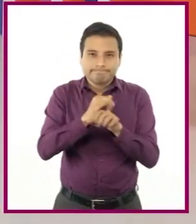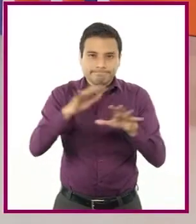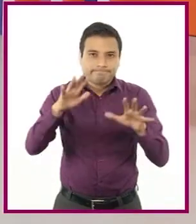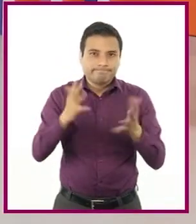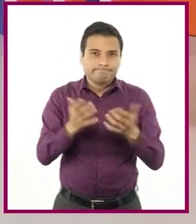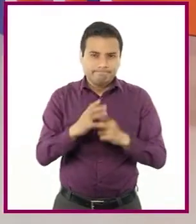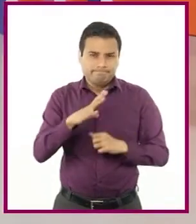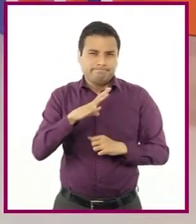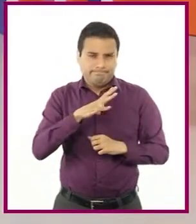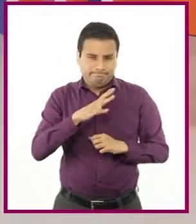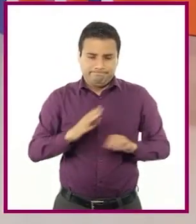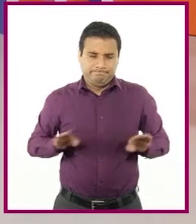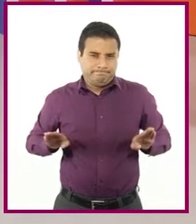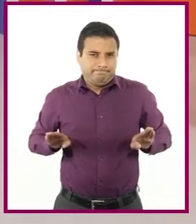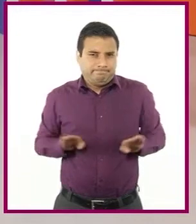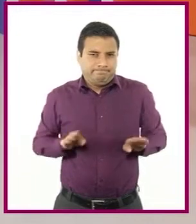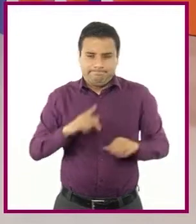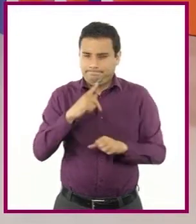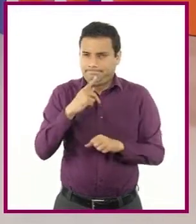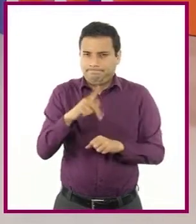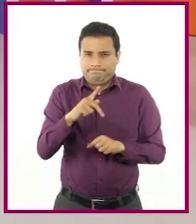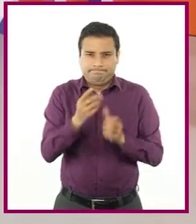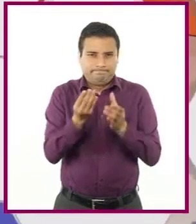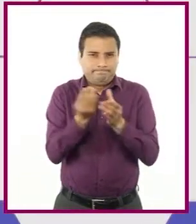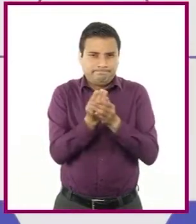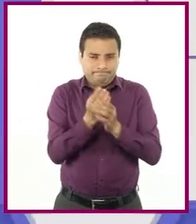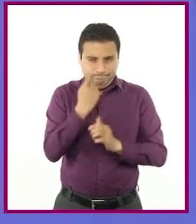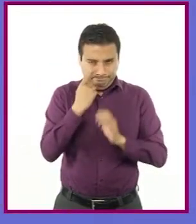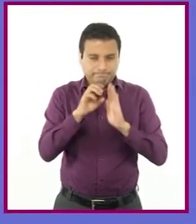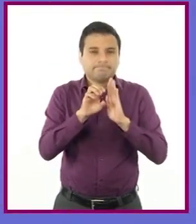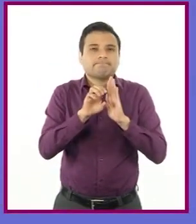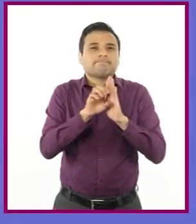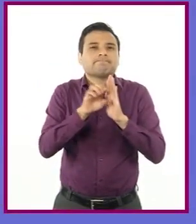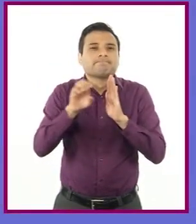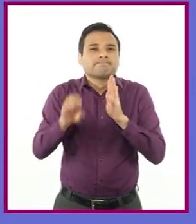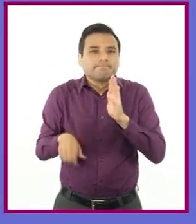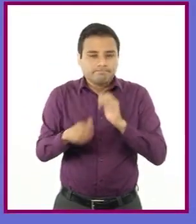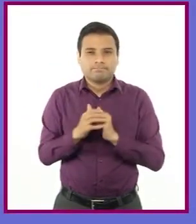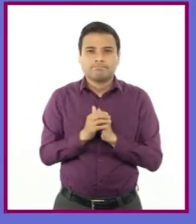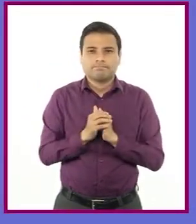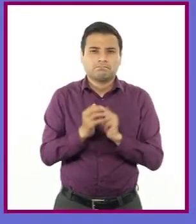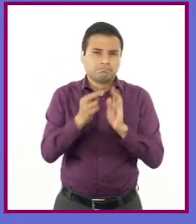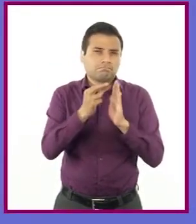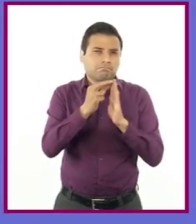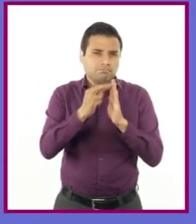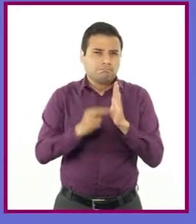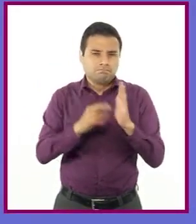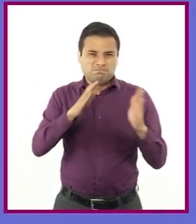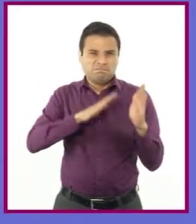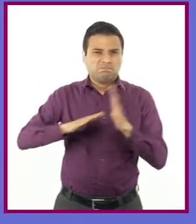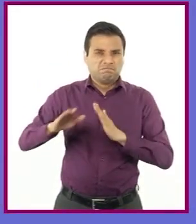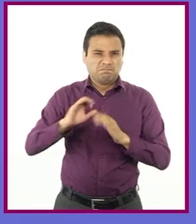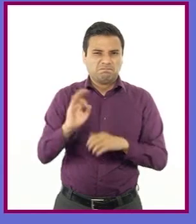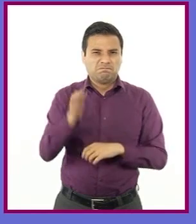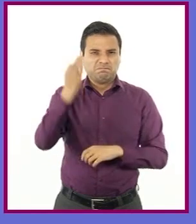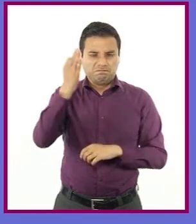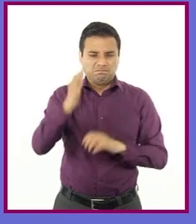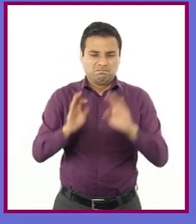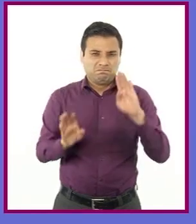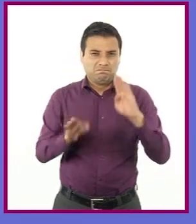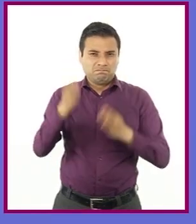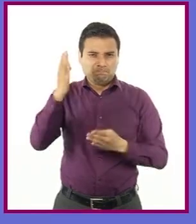comunes. Veamos algunas. El reglamento de Karate de la Federación Mundial de Karate